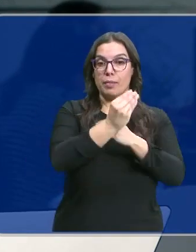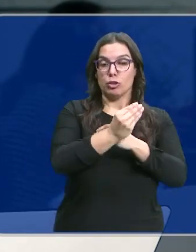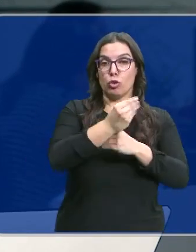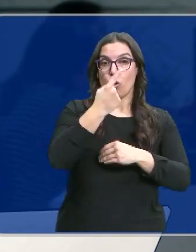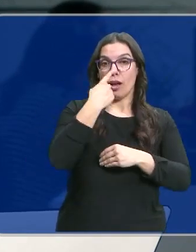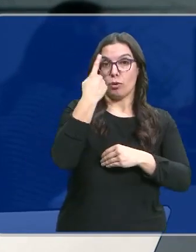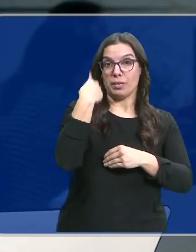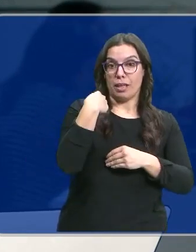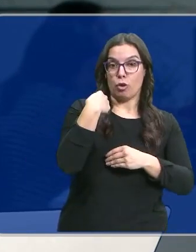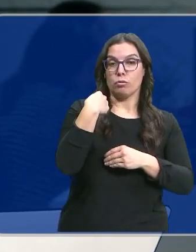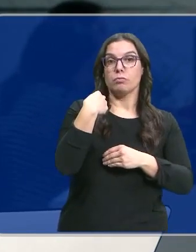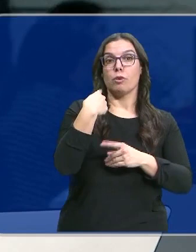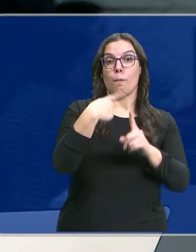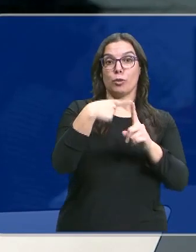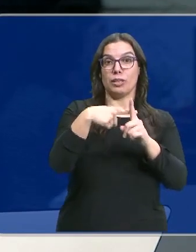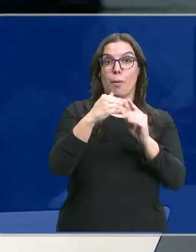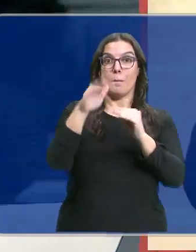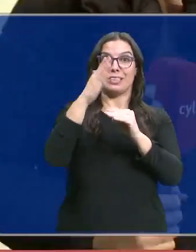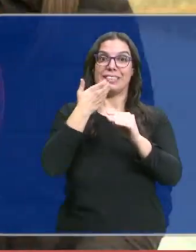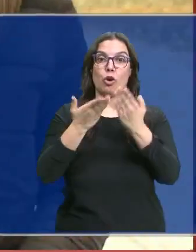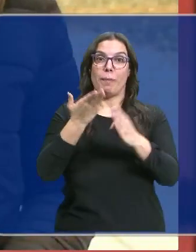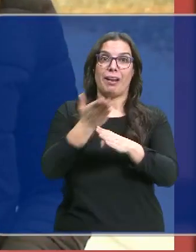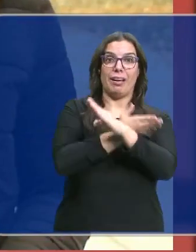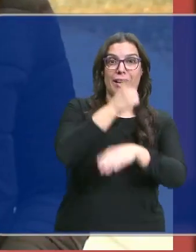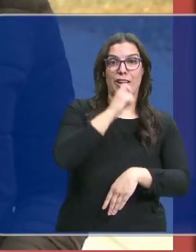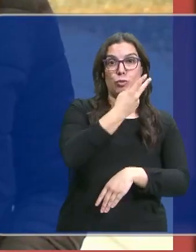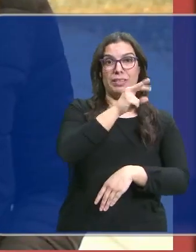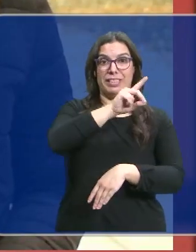2022 en positivo respecto al año anterior. Laura Cembranos.